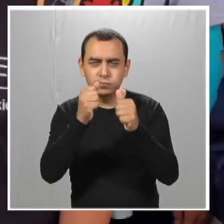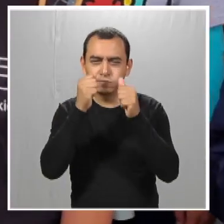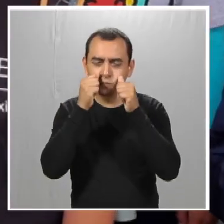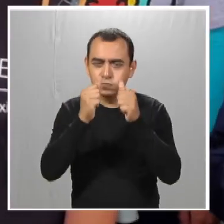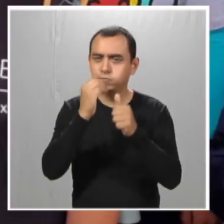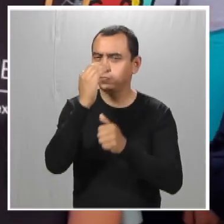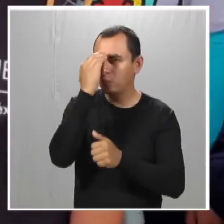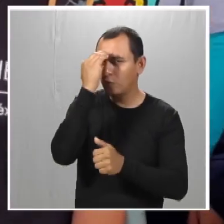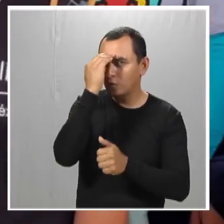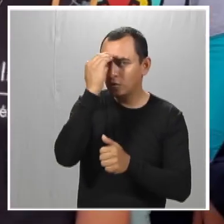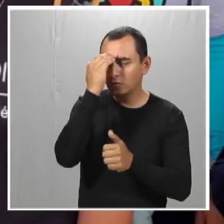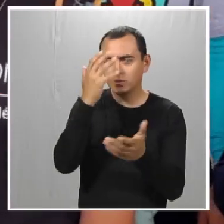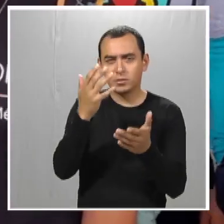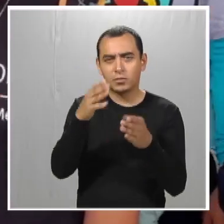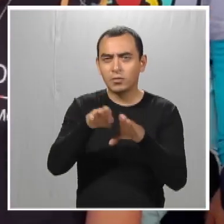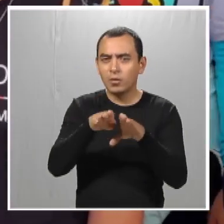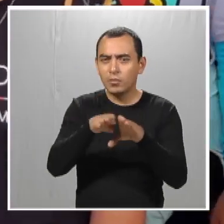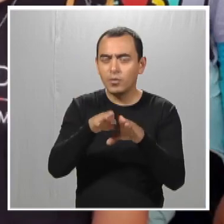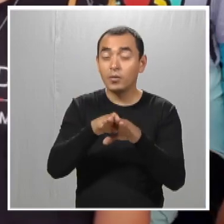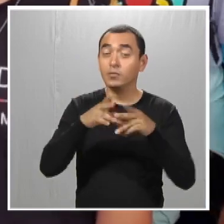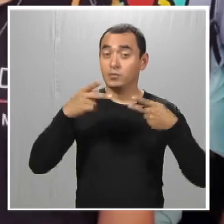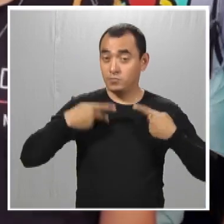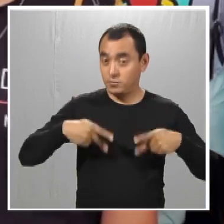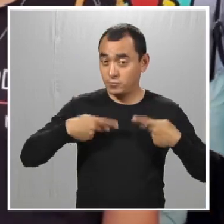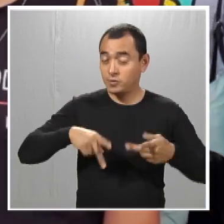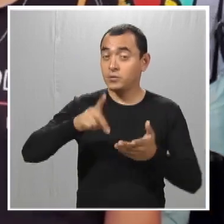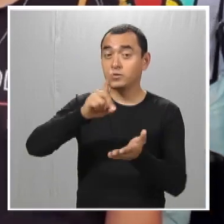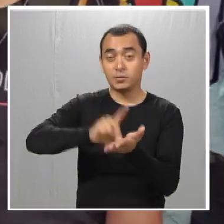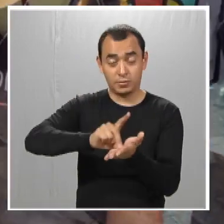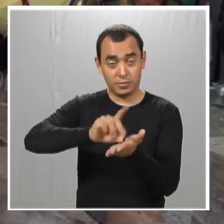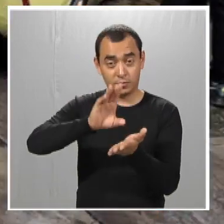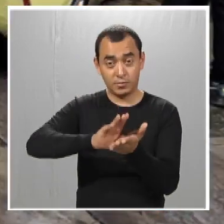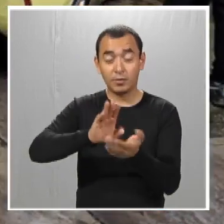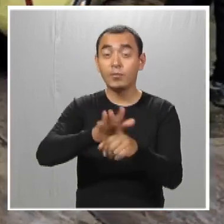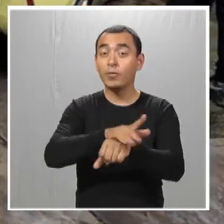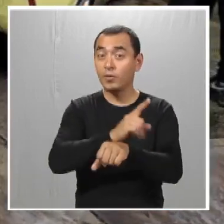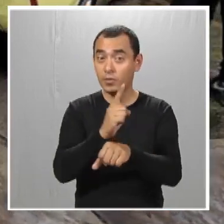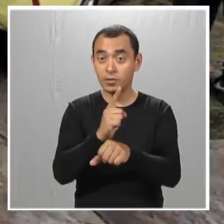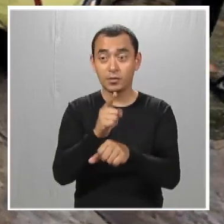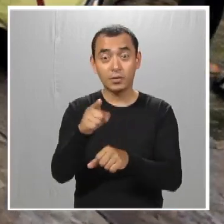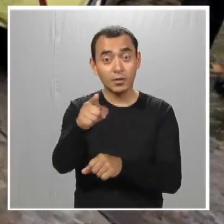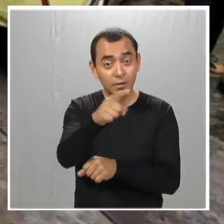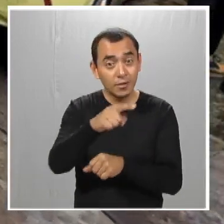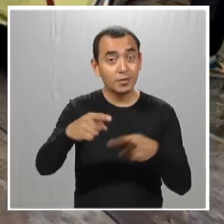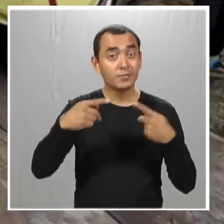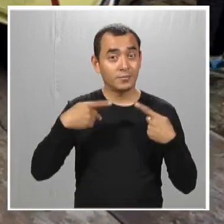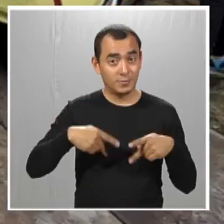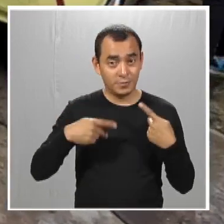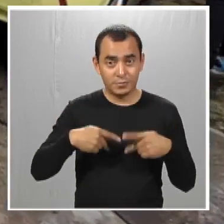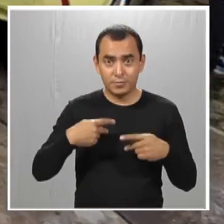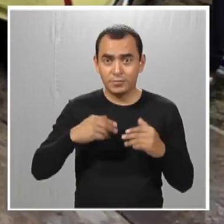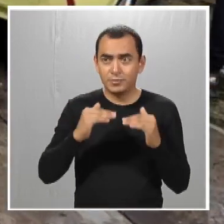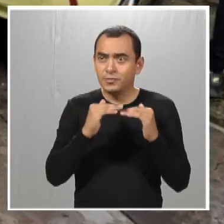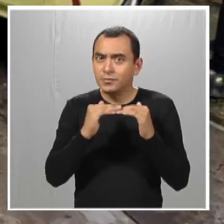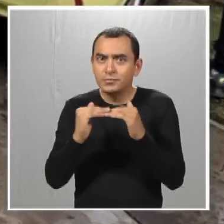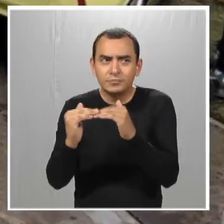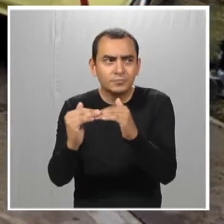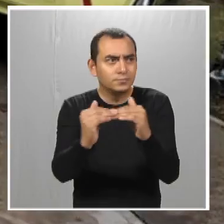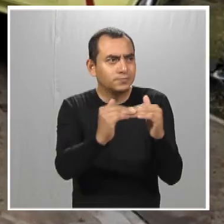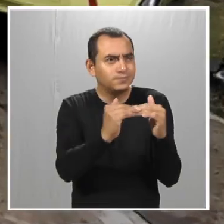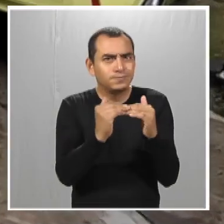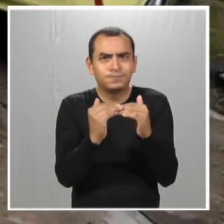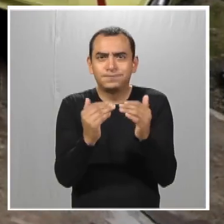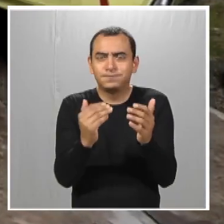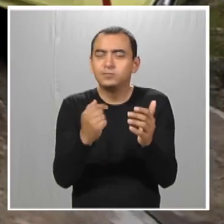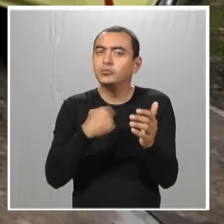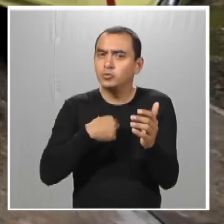de poder conocer más sobre las personas con discapacidad, ya que son personas, pues,